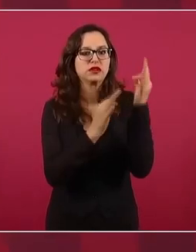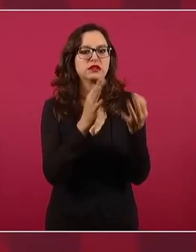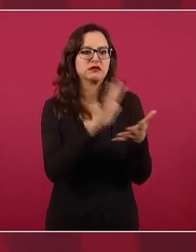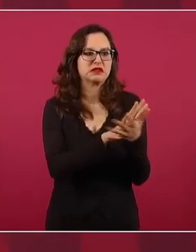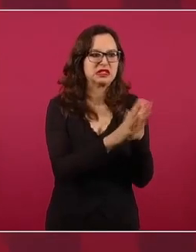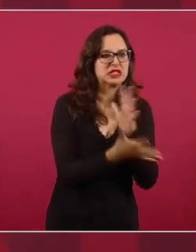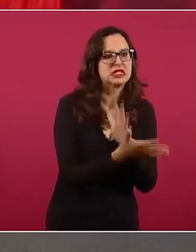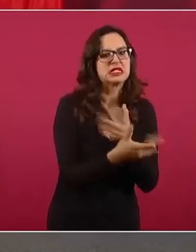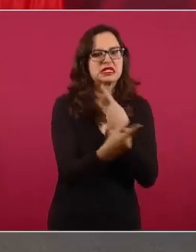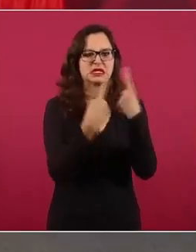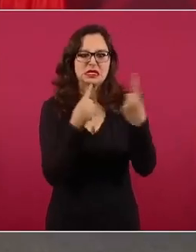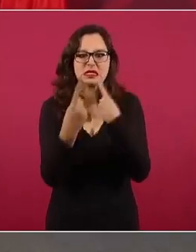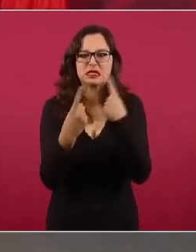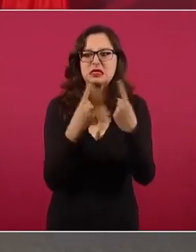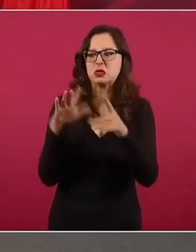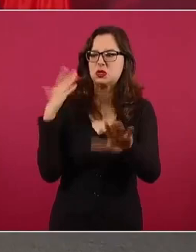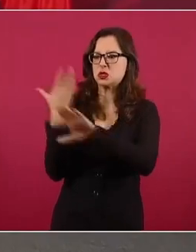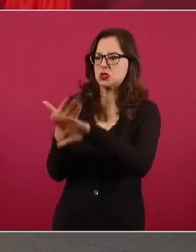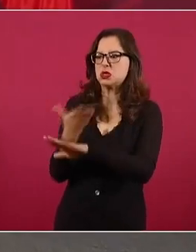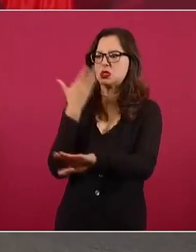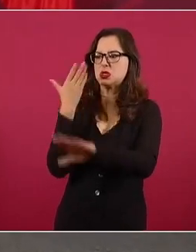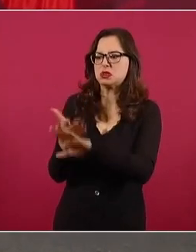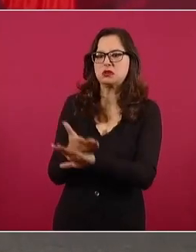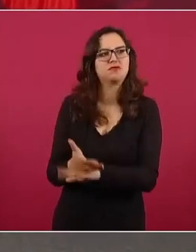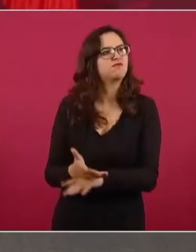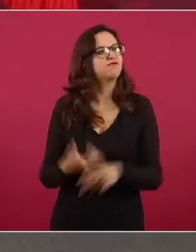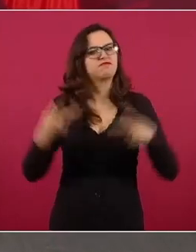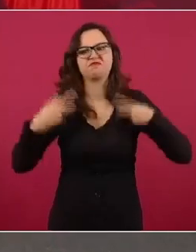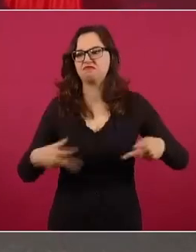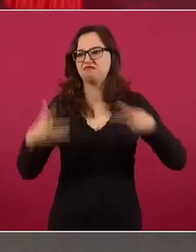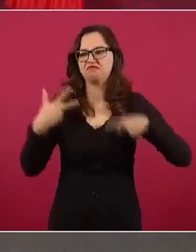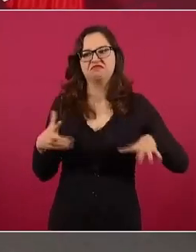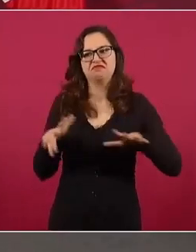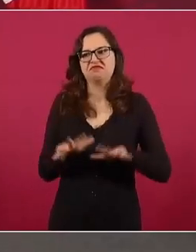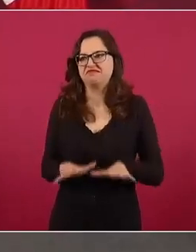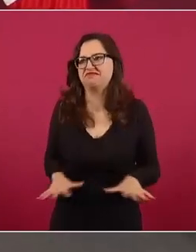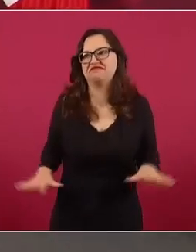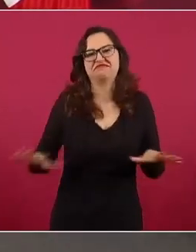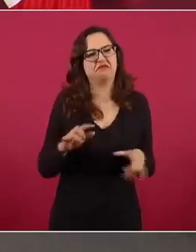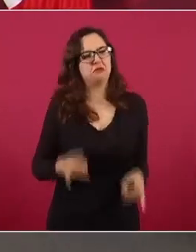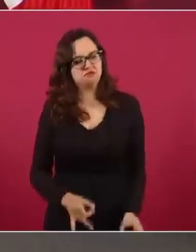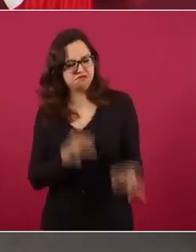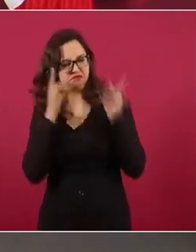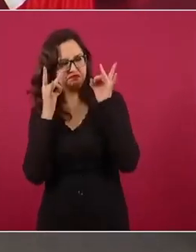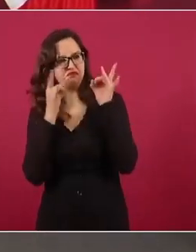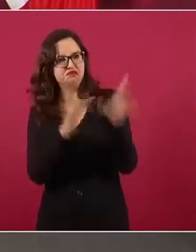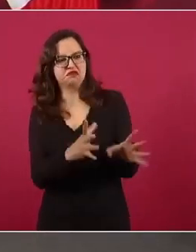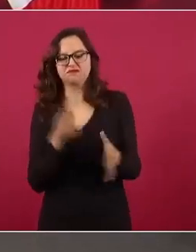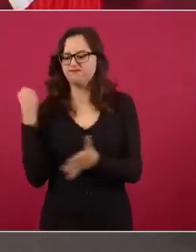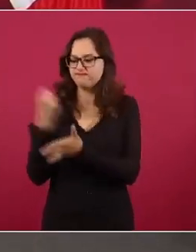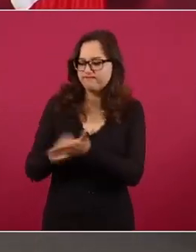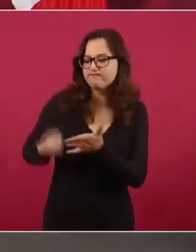Ha sido heroico, en un país en donde